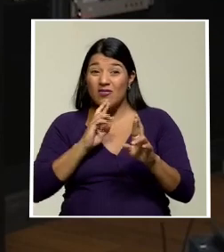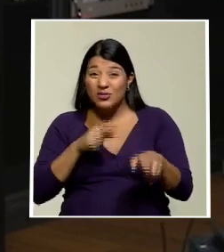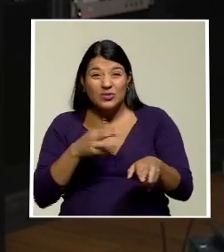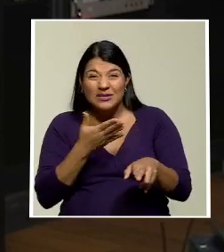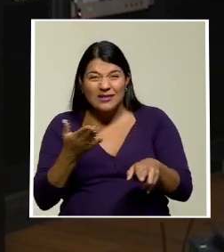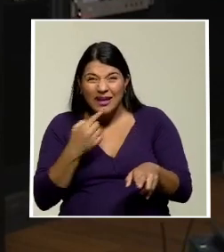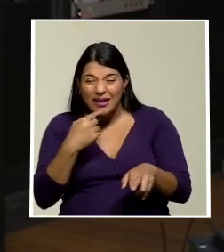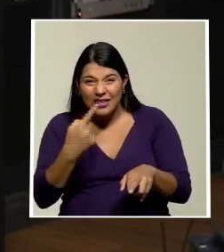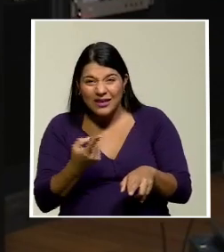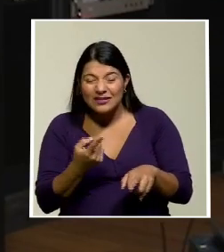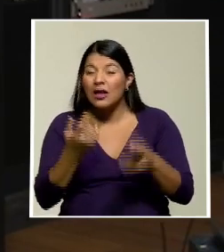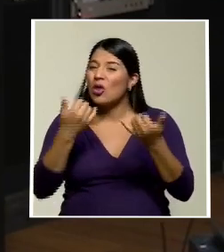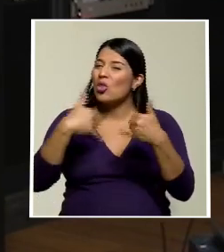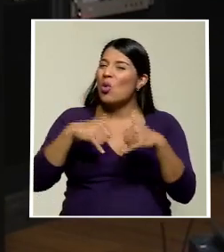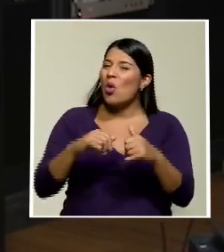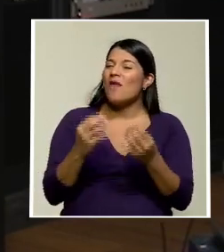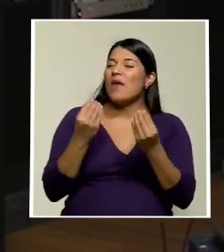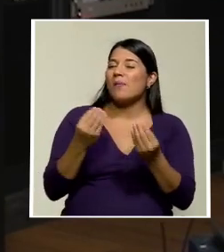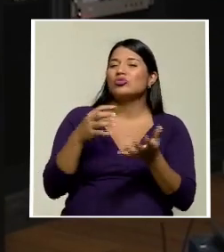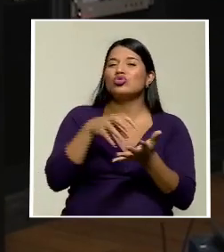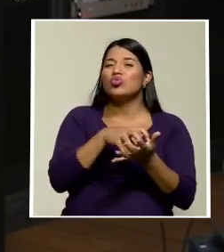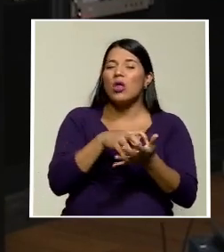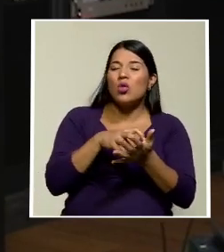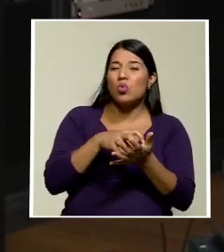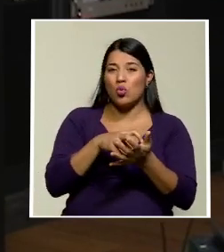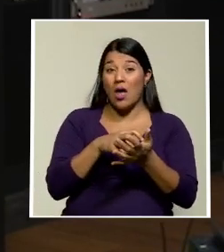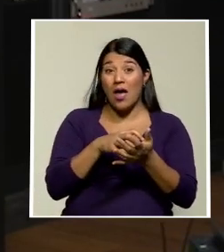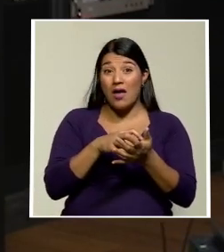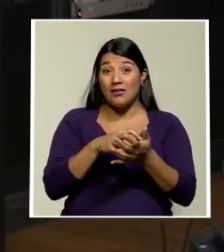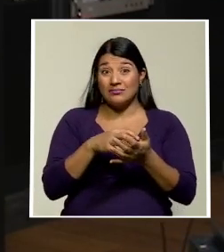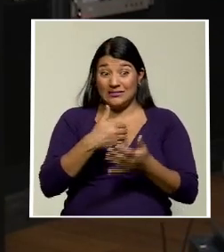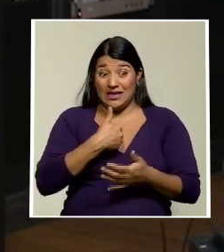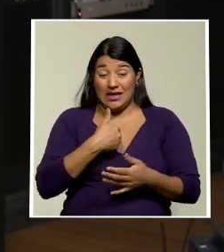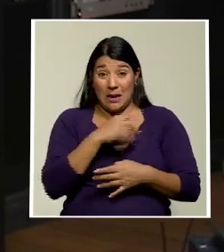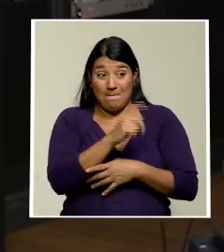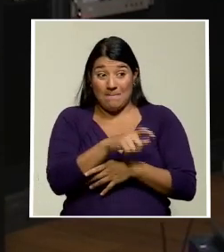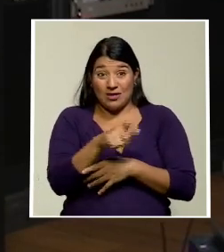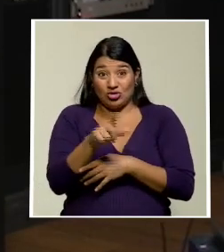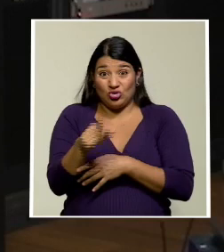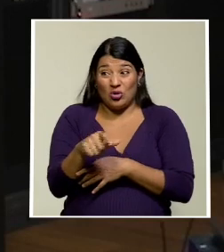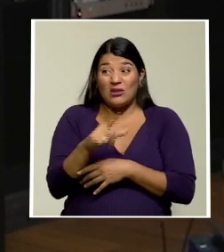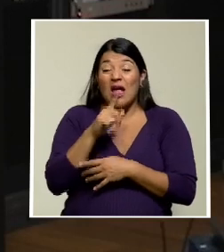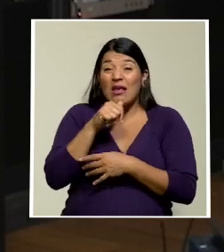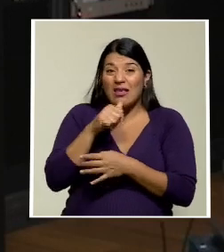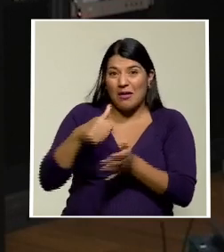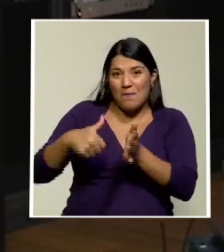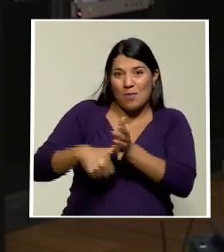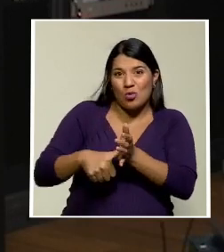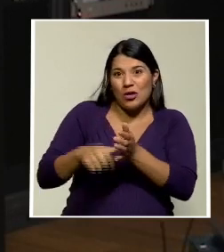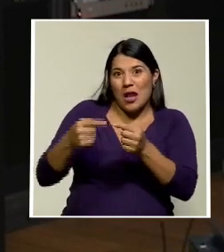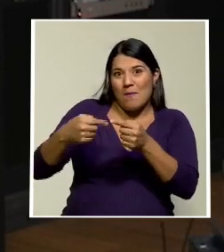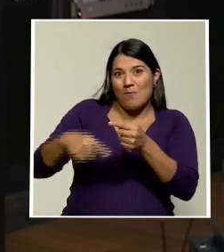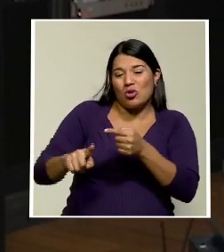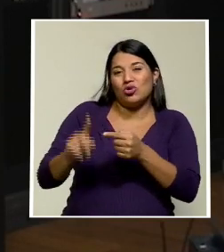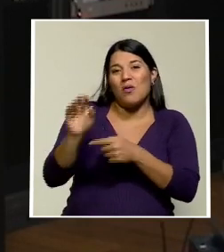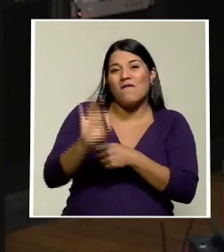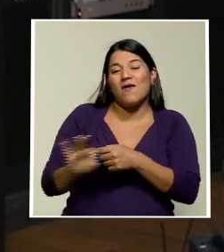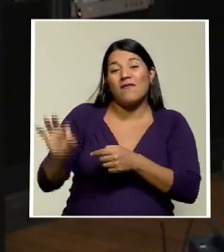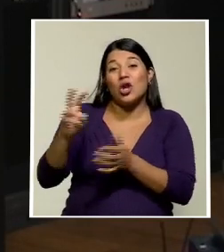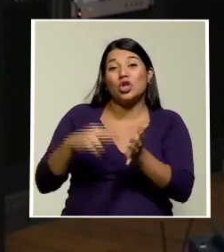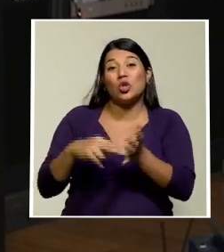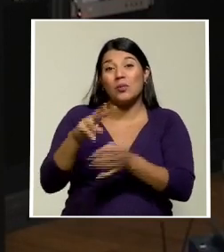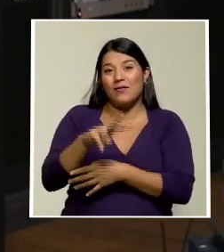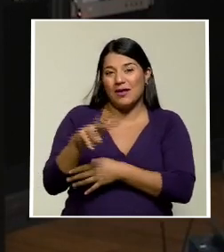ciudadanía por a quien apoyarán en las próximas elecciones del 2022. Ninguno de los candidatos